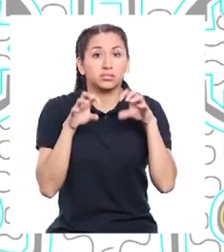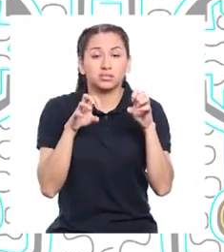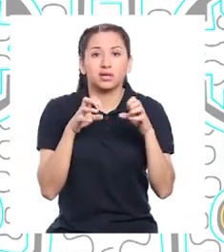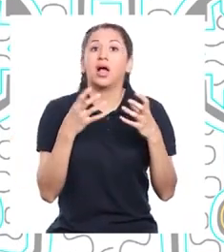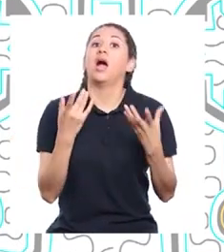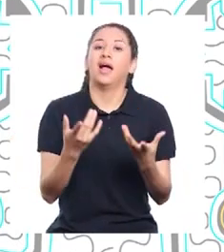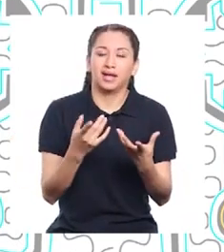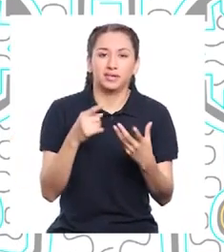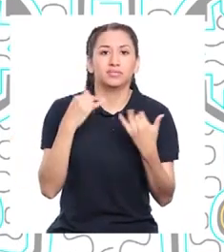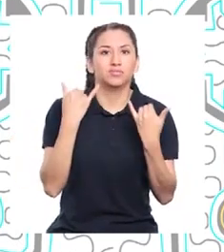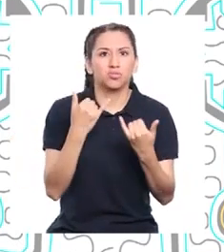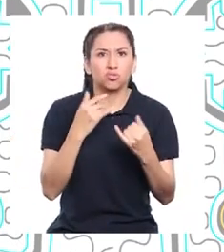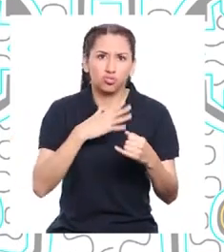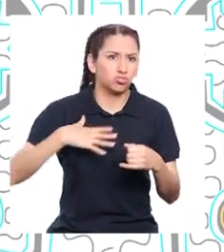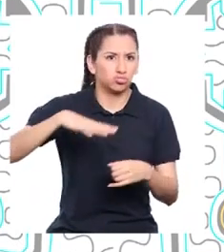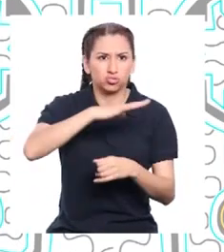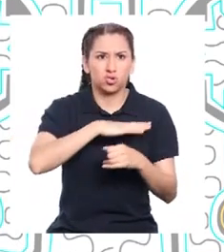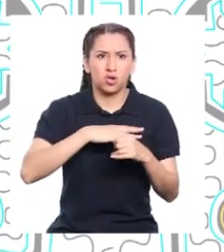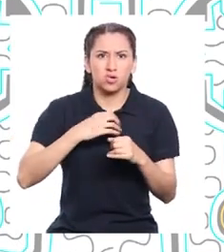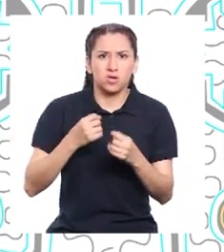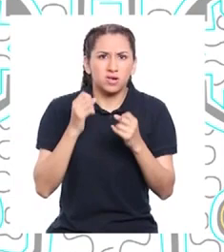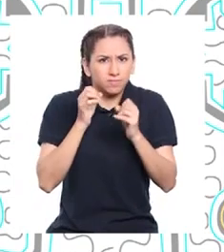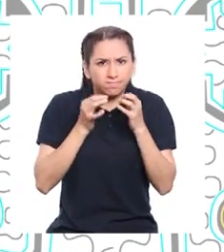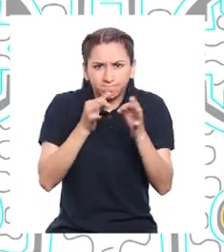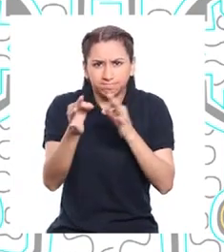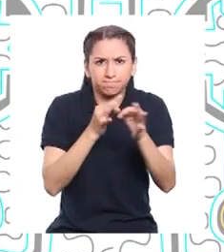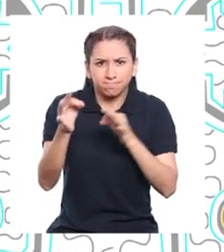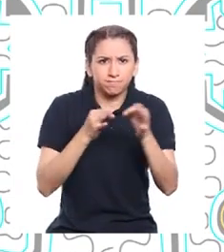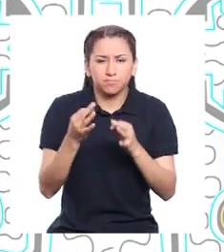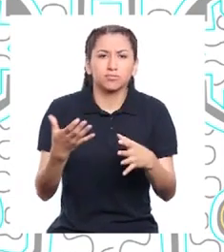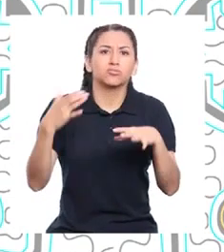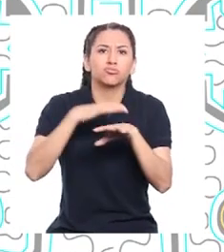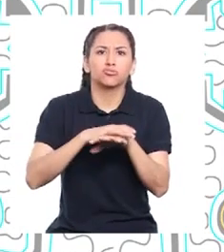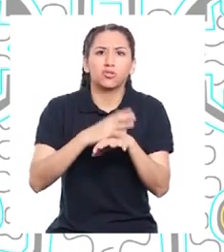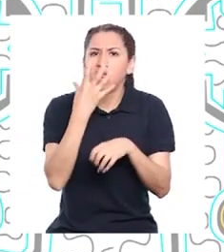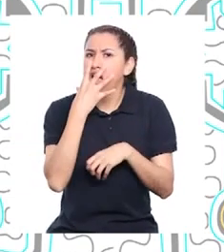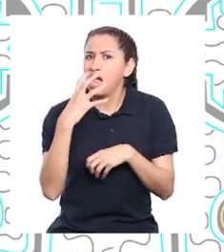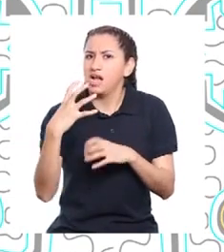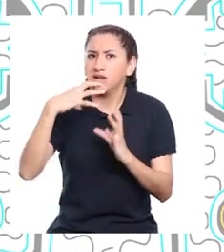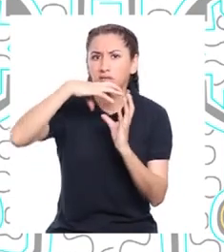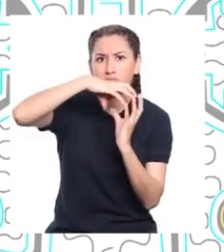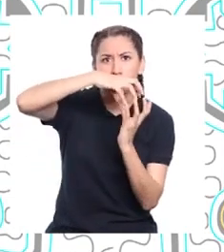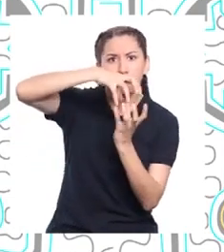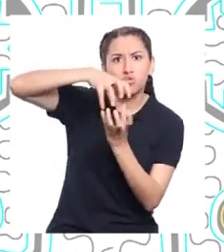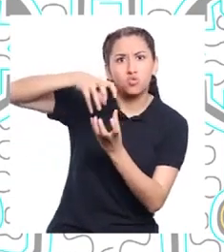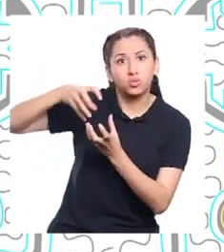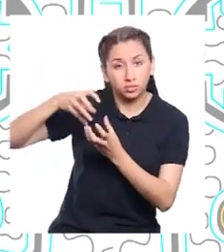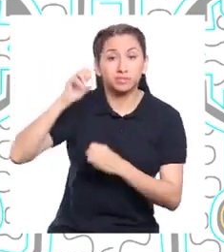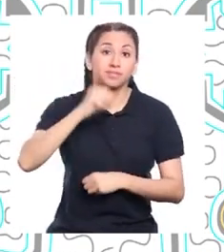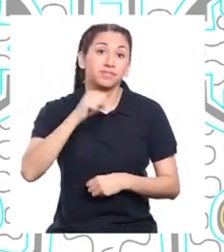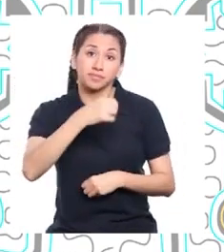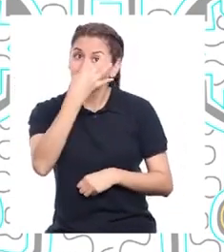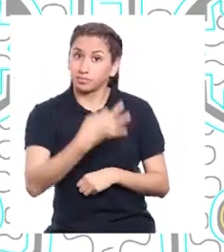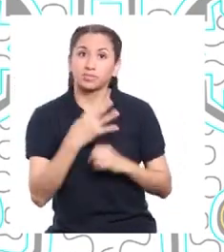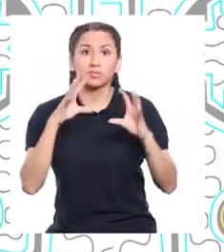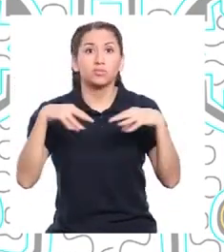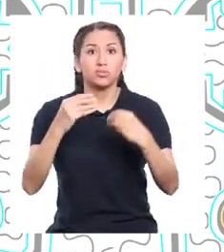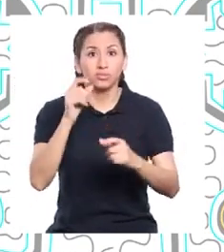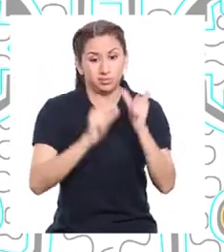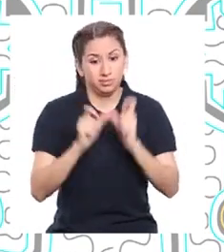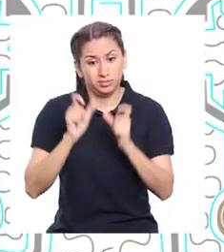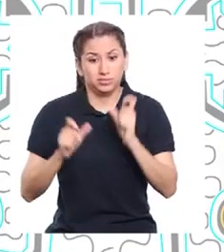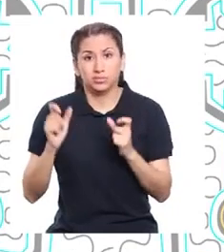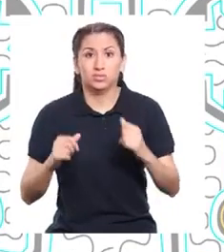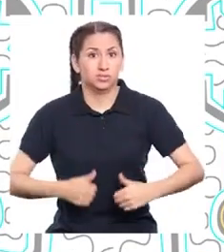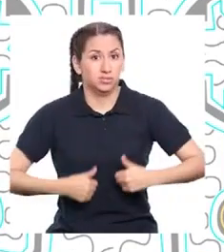hacer una campaña para concientizar sobre el calentamiento global. Es verdad, porque está afectando a los